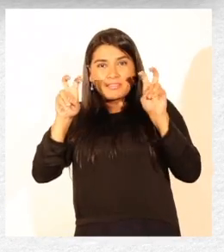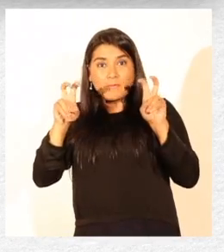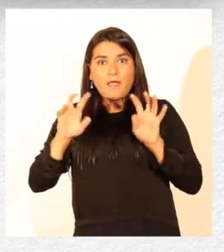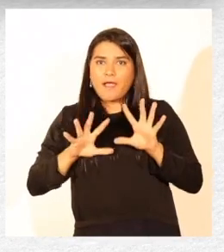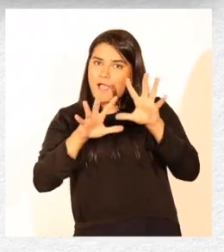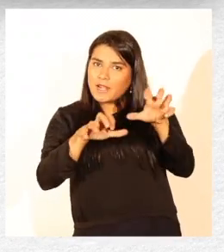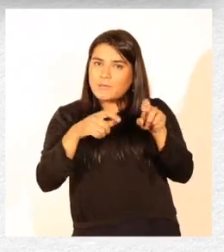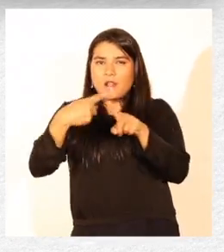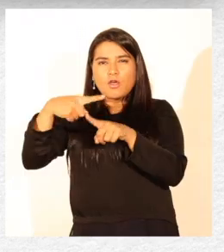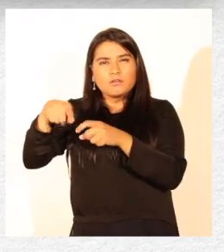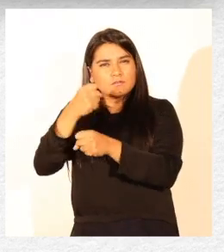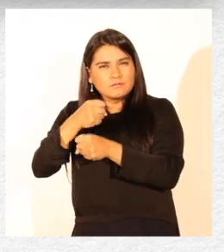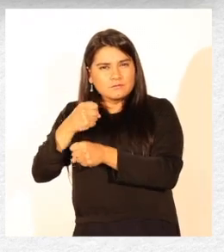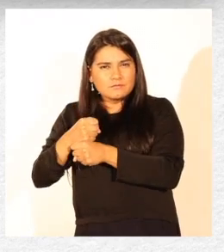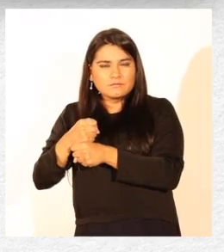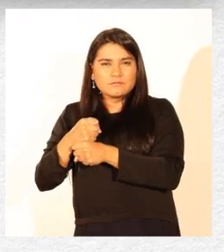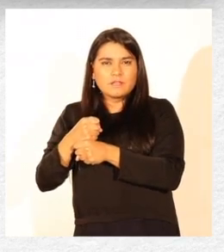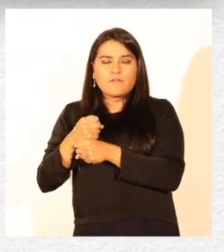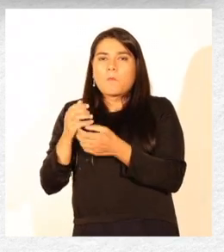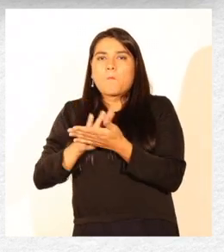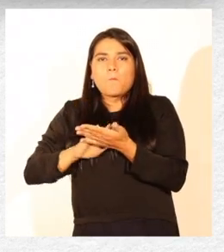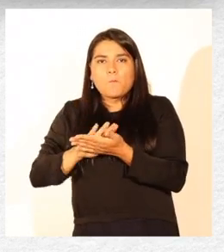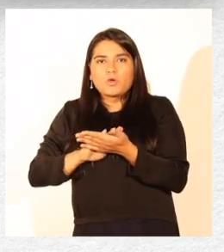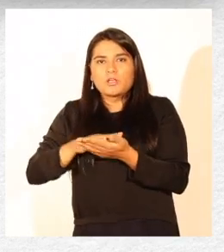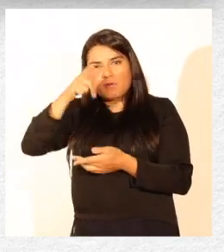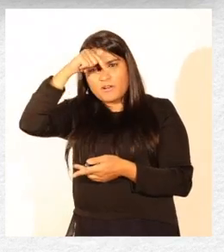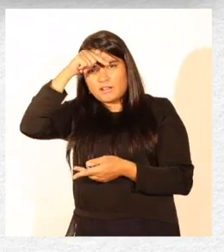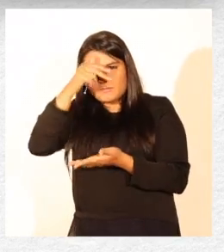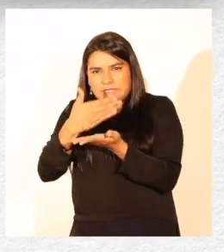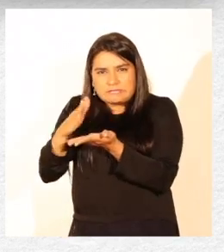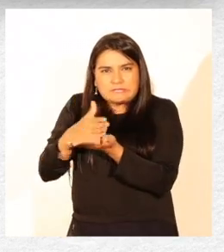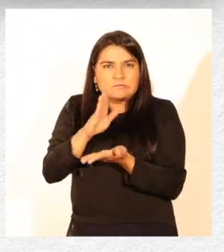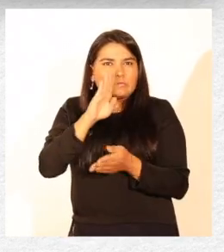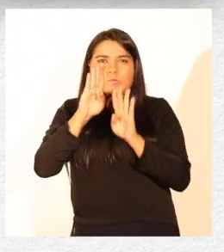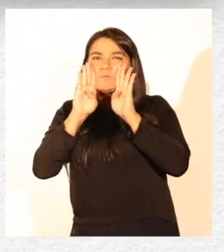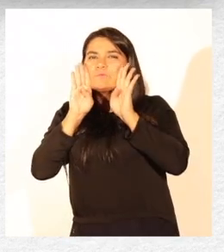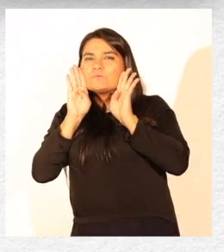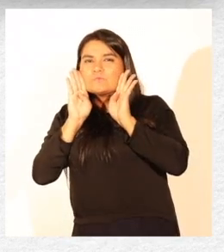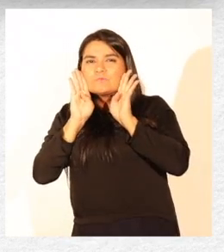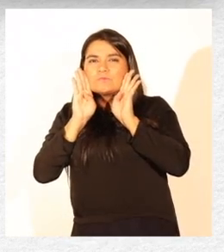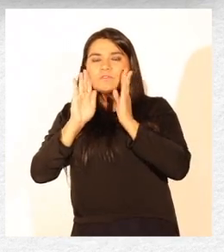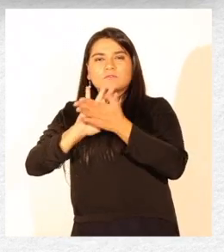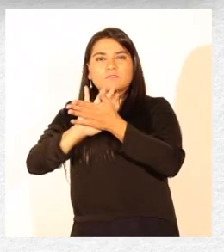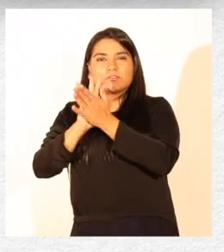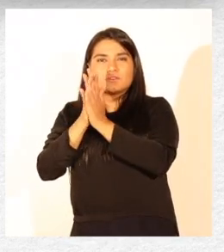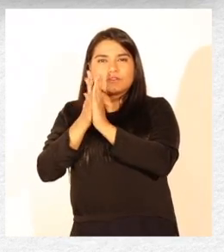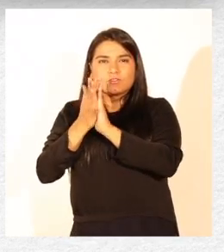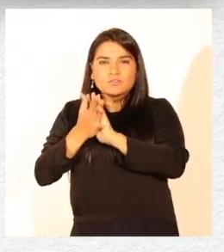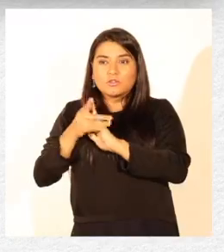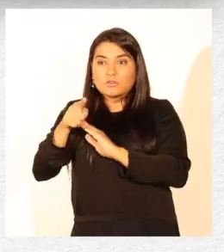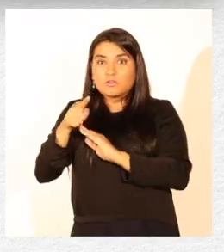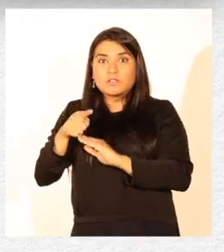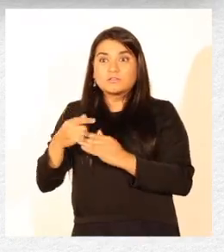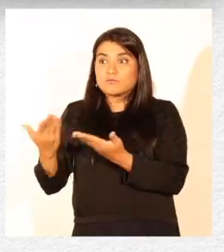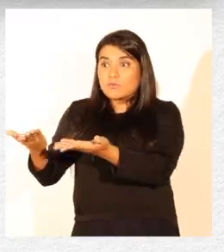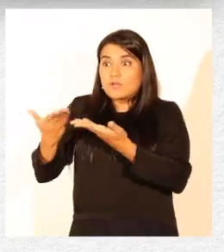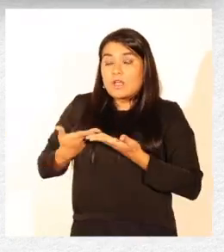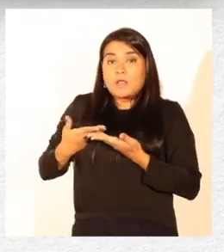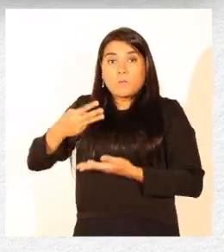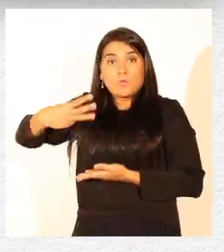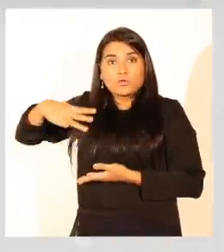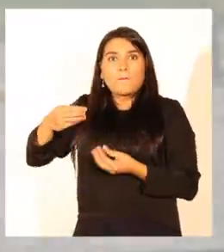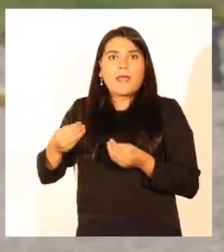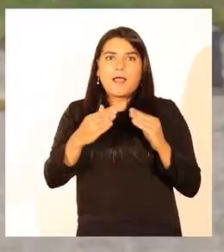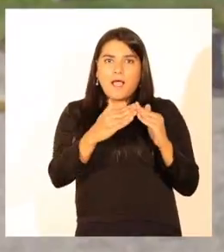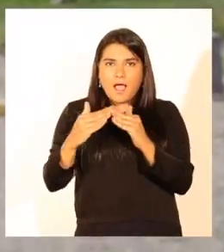zoonosis, hemos trabajado en otras áreas, como es la derretización, todo lo que estos parques entrega el